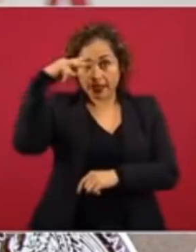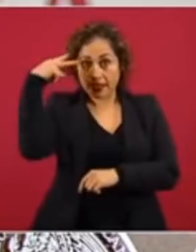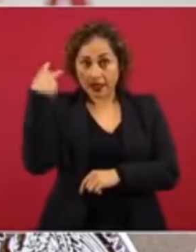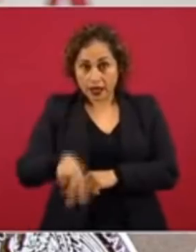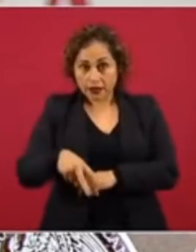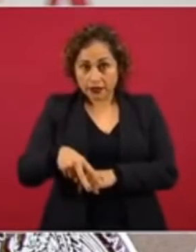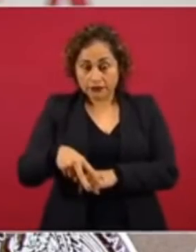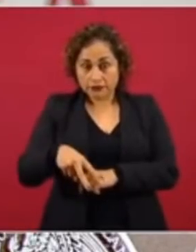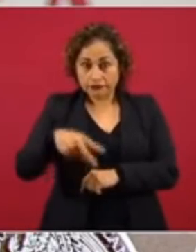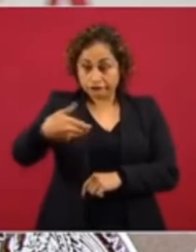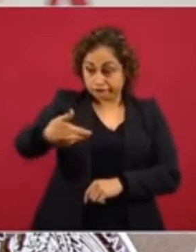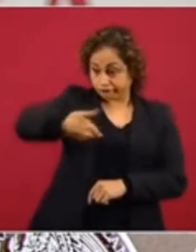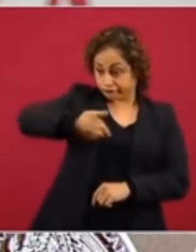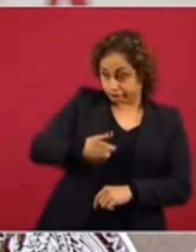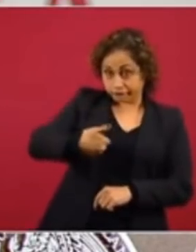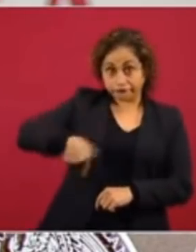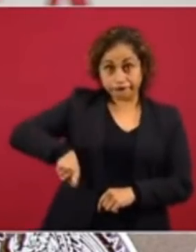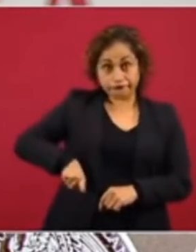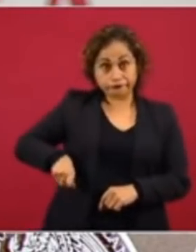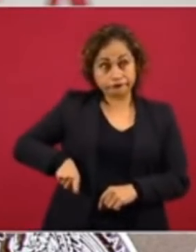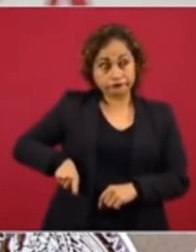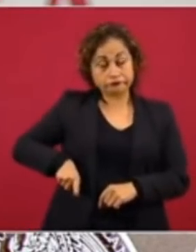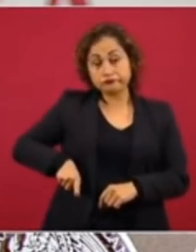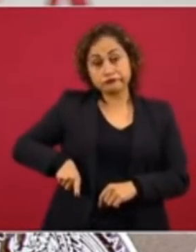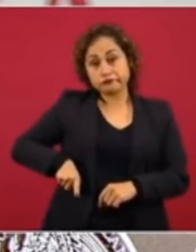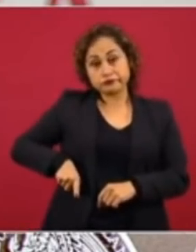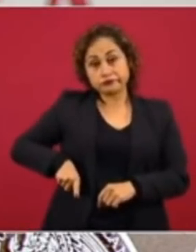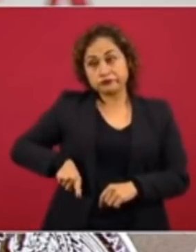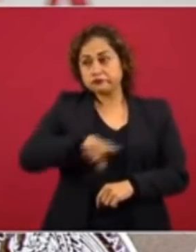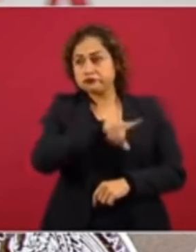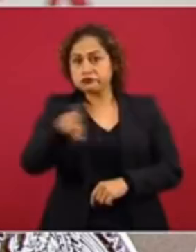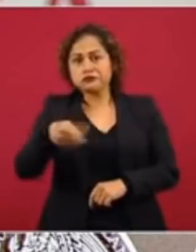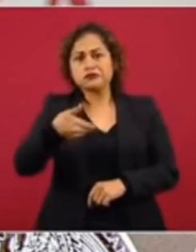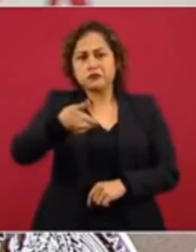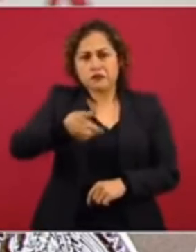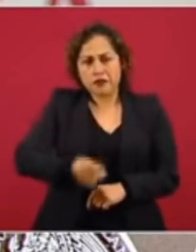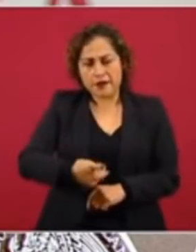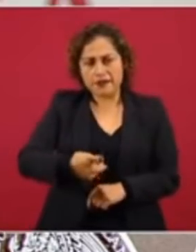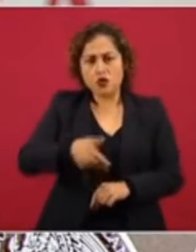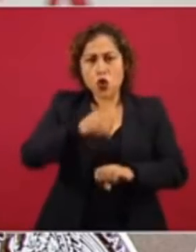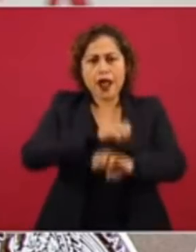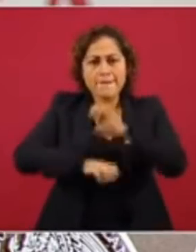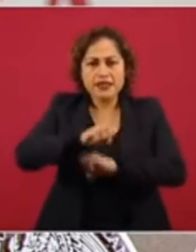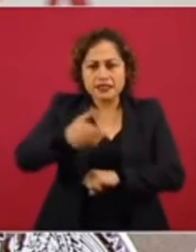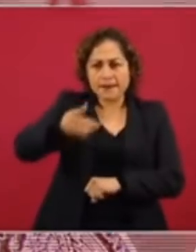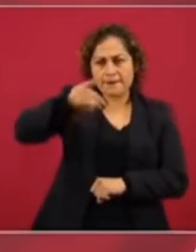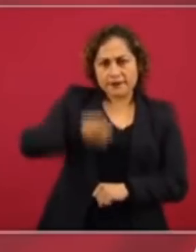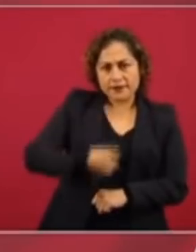ha solicitado que quiere permiso para importar vacunas